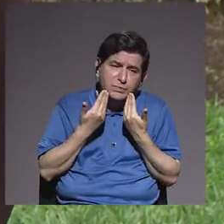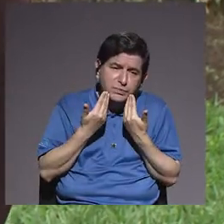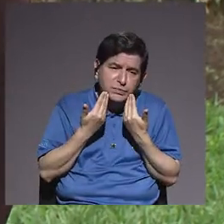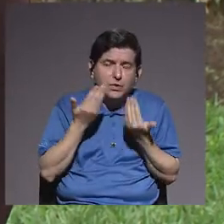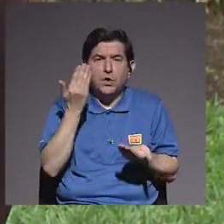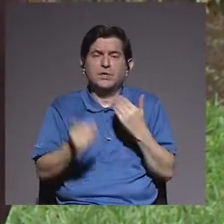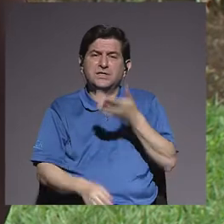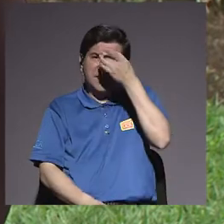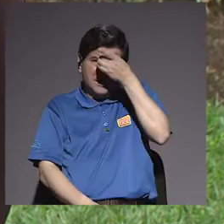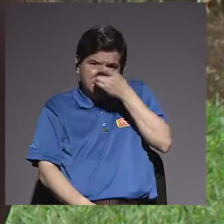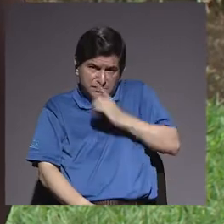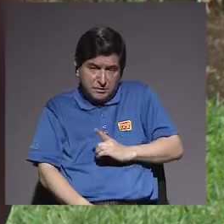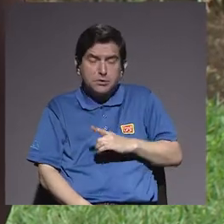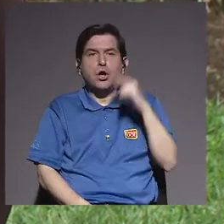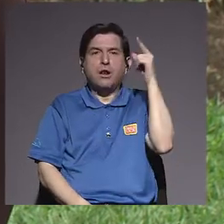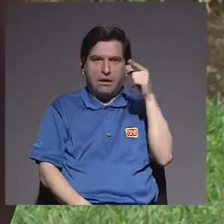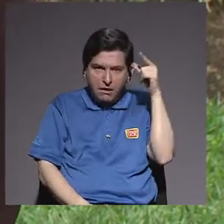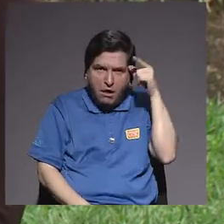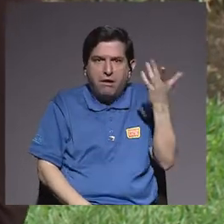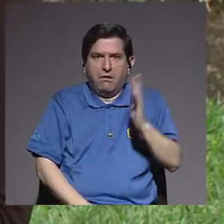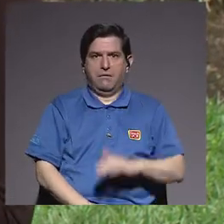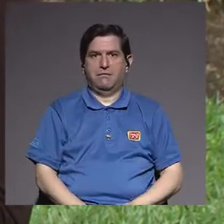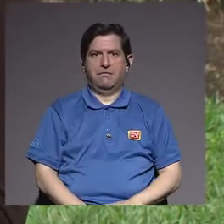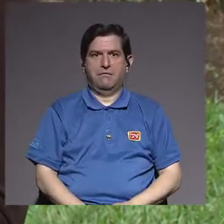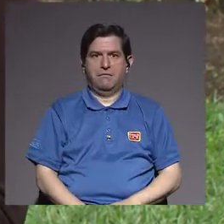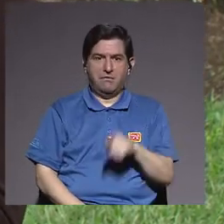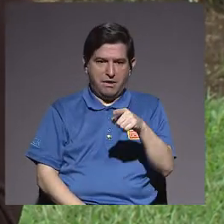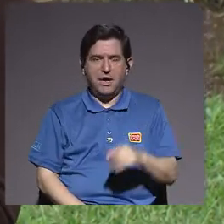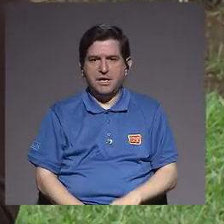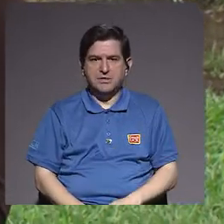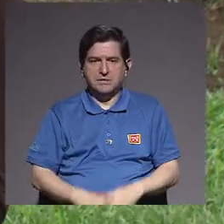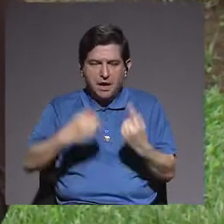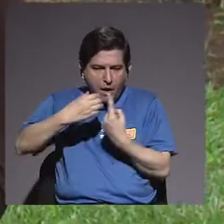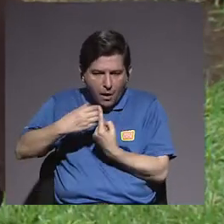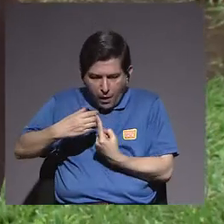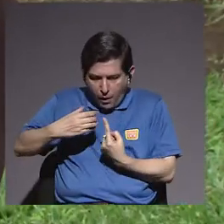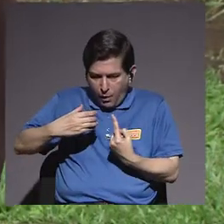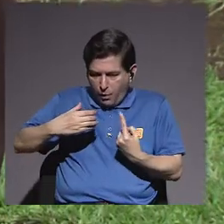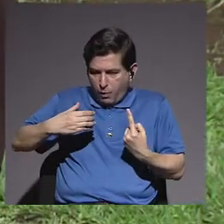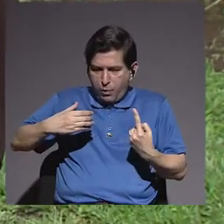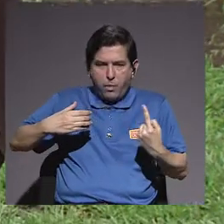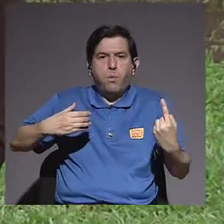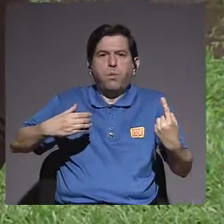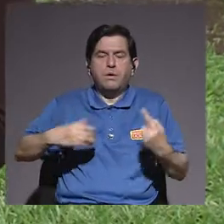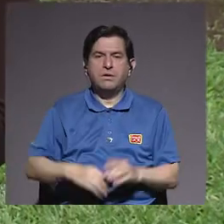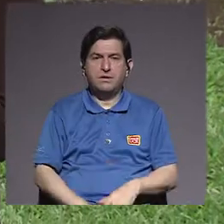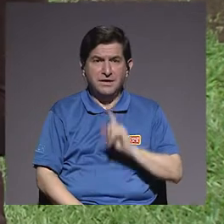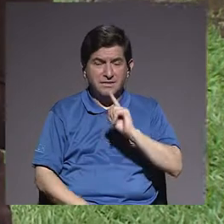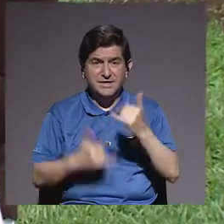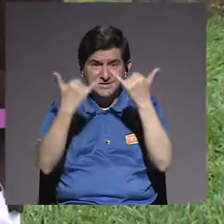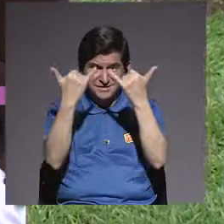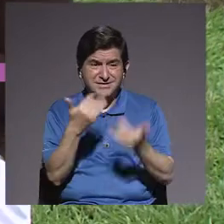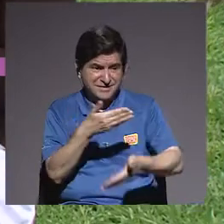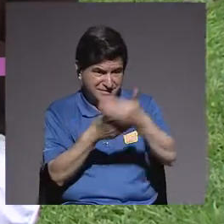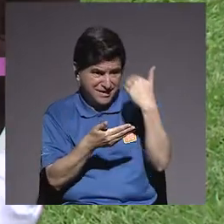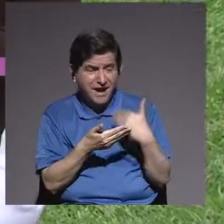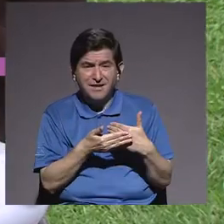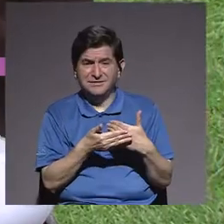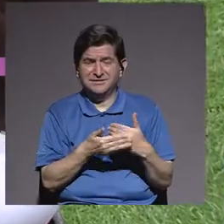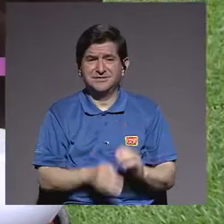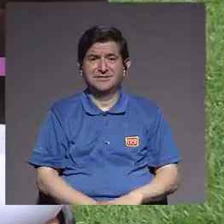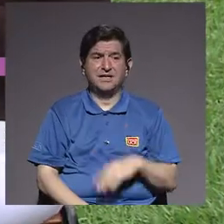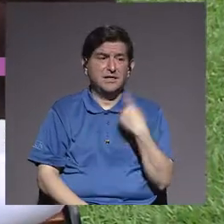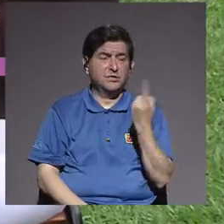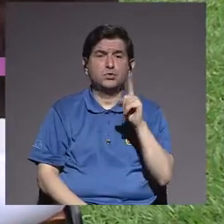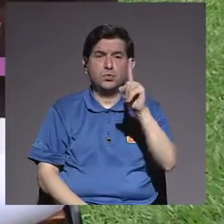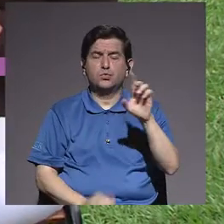que tengan depresión, por ejemplo? Por supuesto, el aislamiento, porque estamos diciendo, por lo